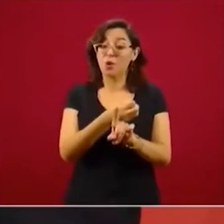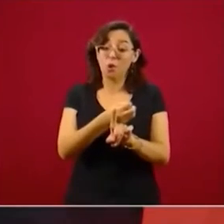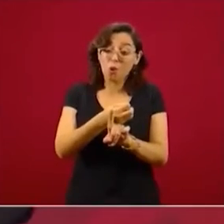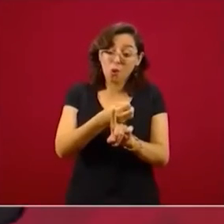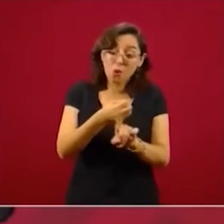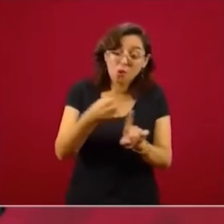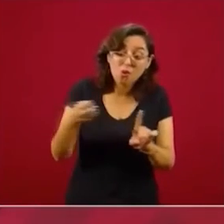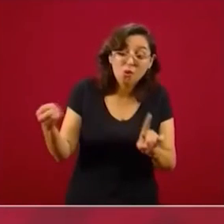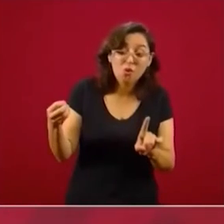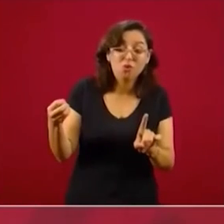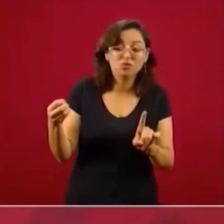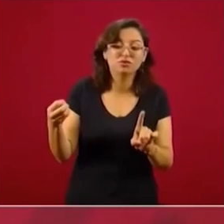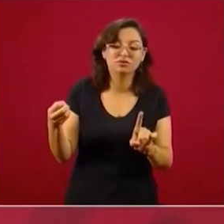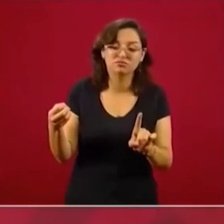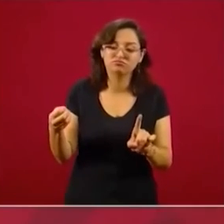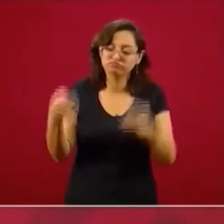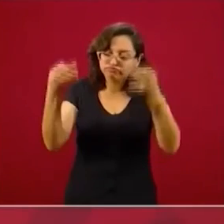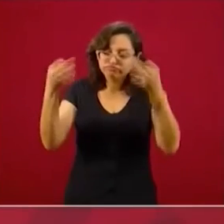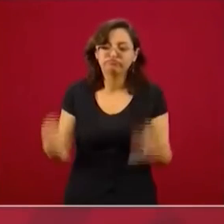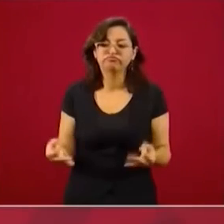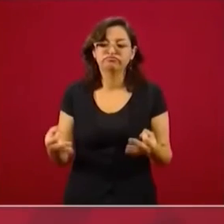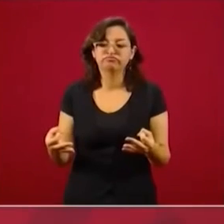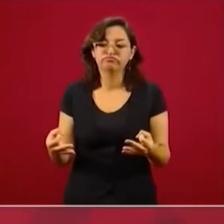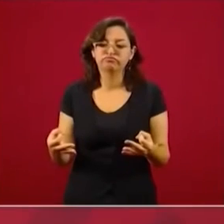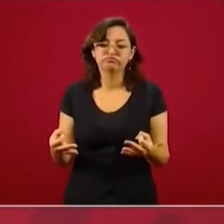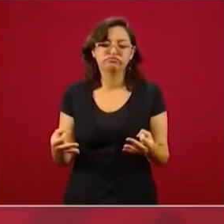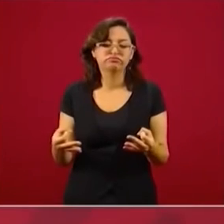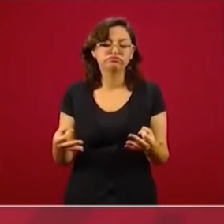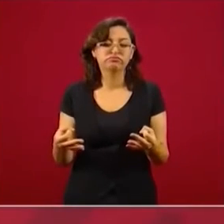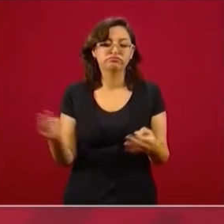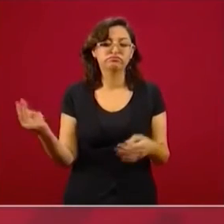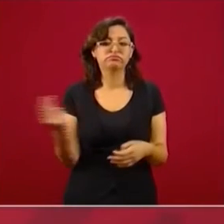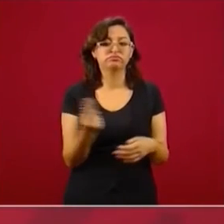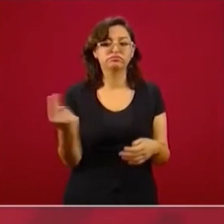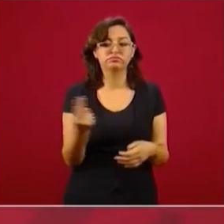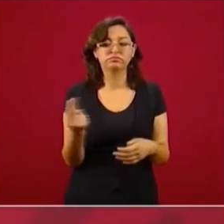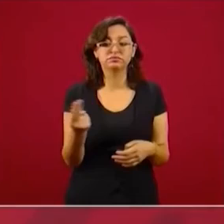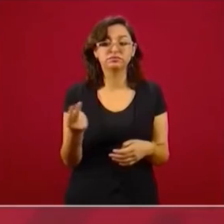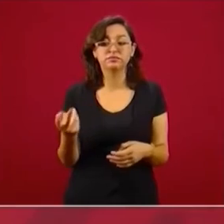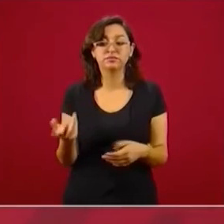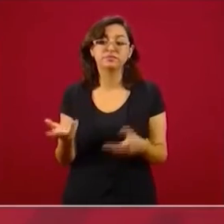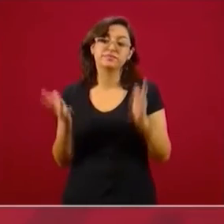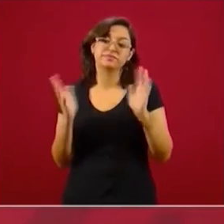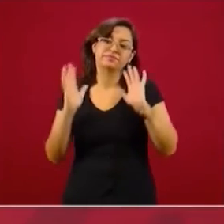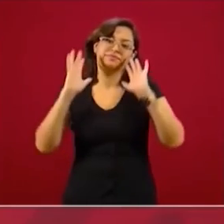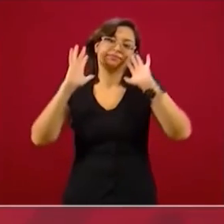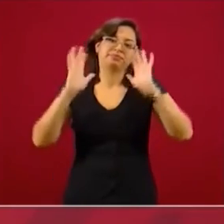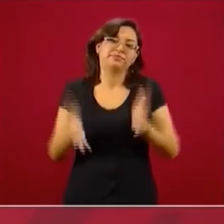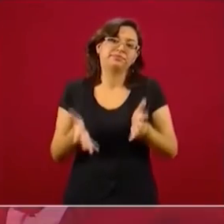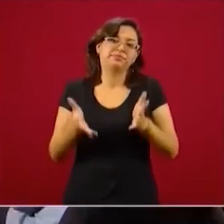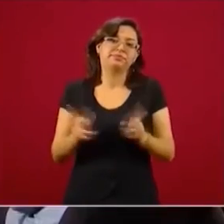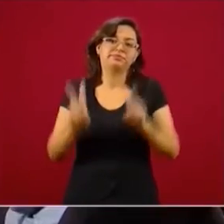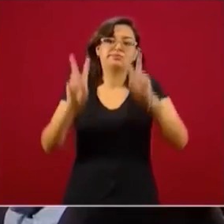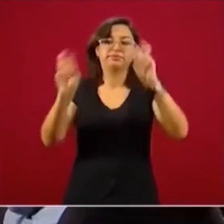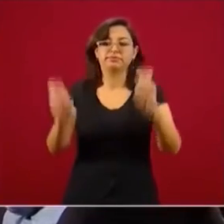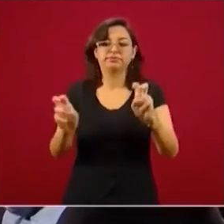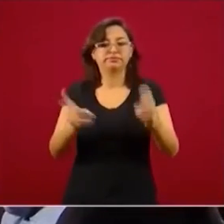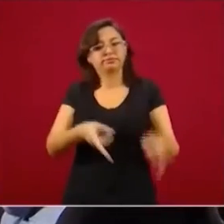siga consumando el saqueo del periodo neoliberal.